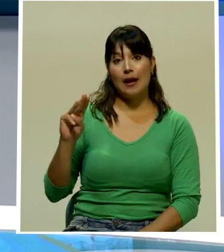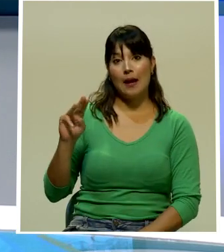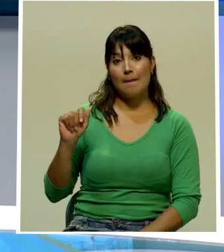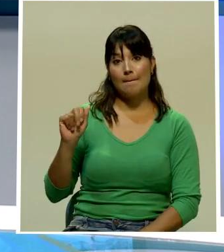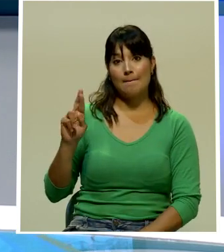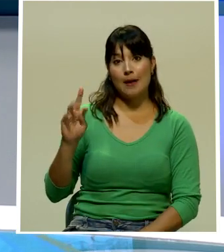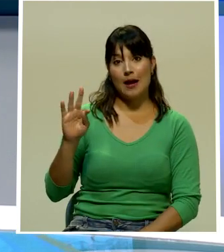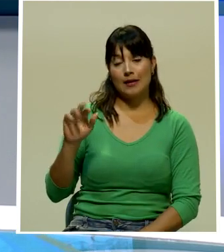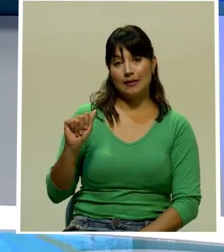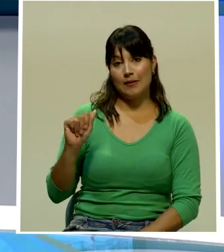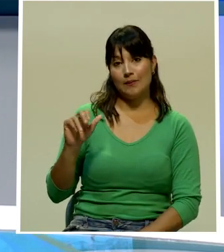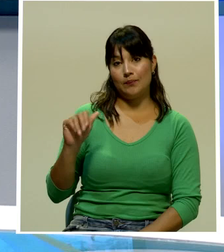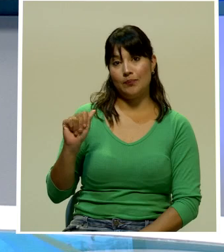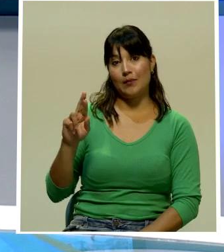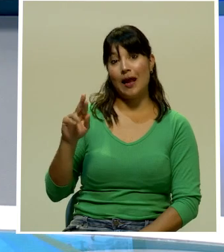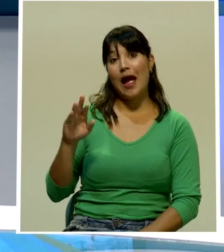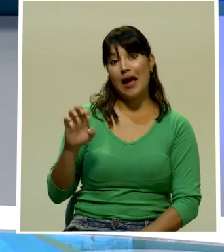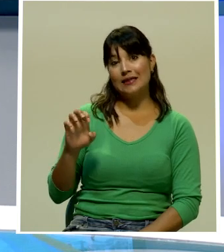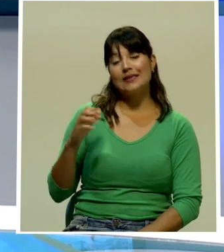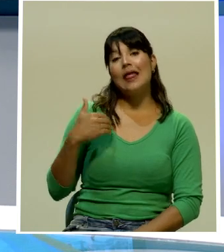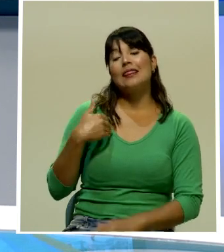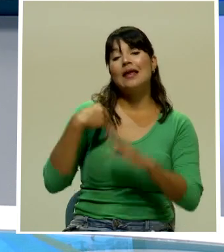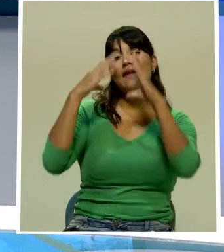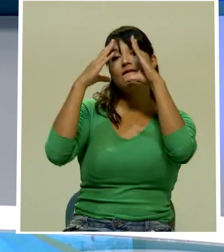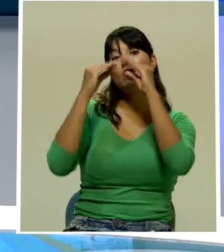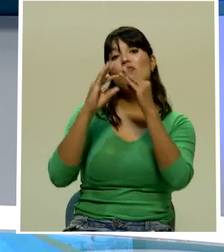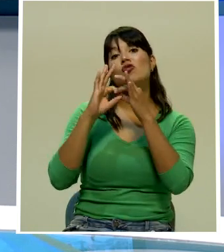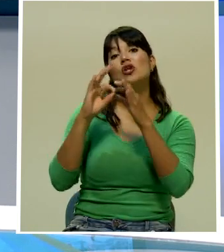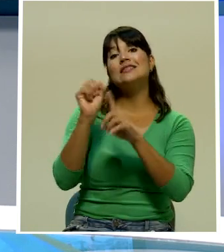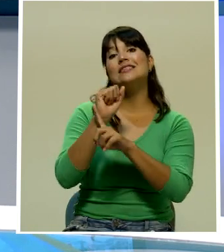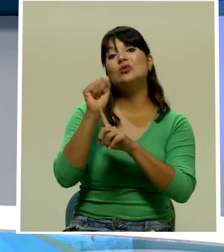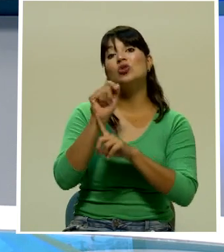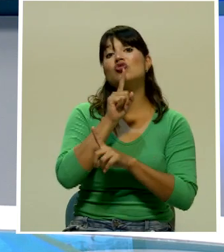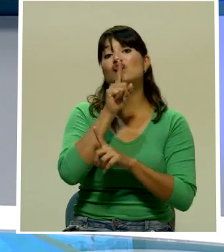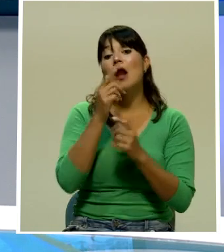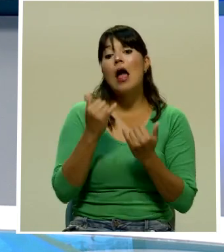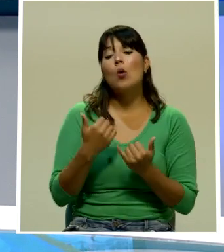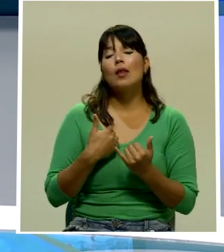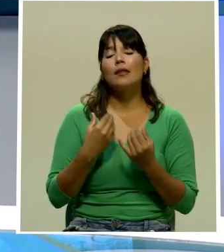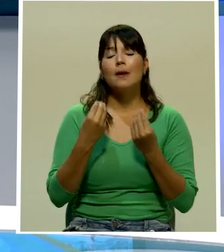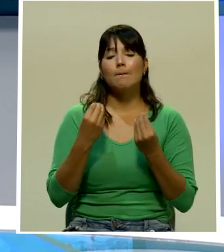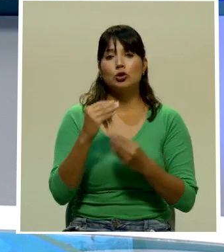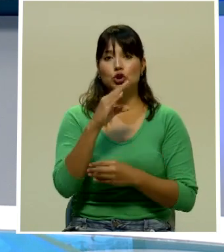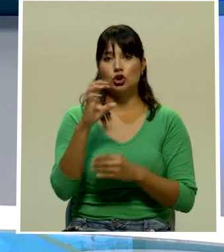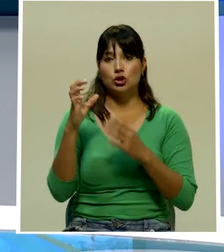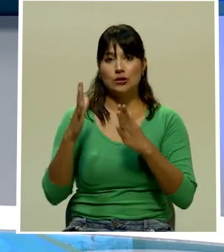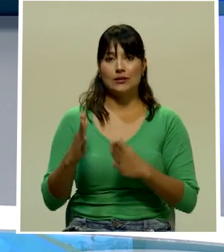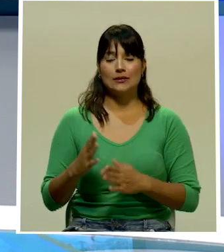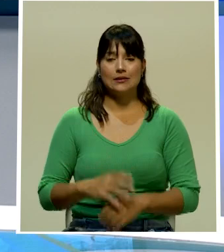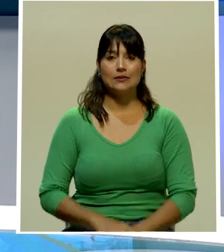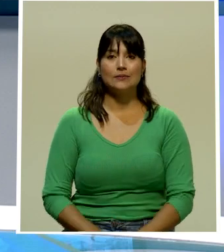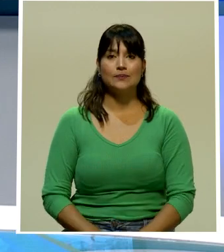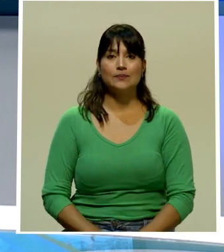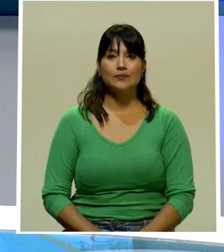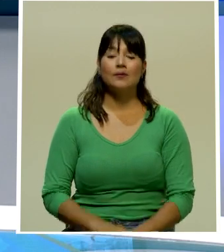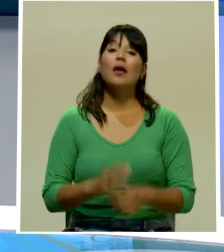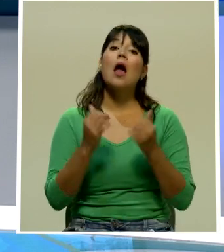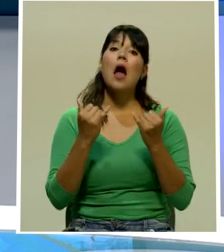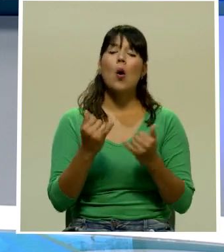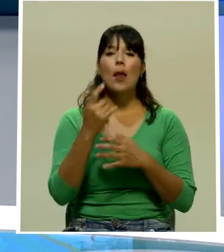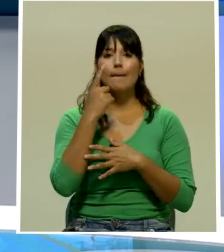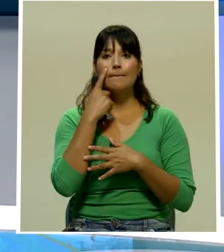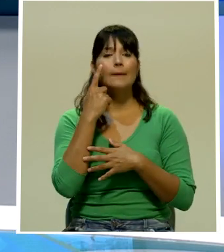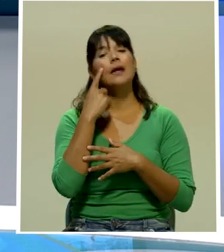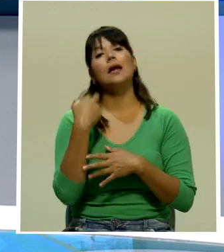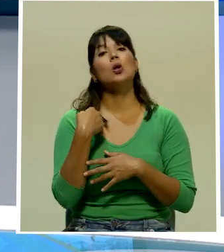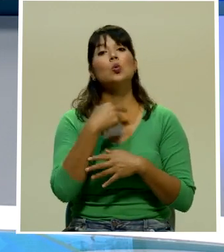ofrecerá un informe sobre la realidad que hoy viven miles de costarricenses. Vayamos ahora a ver